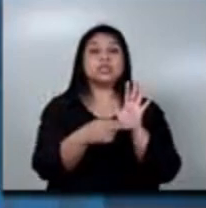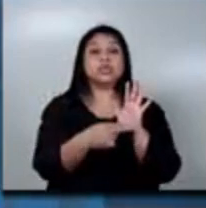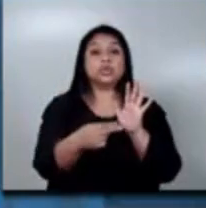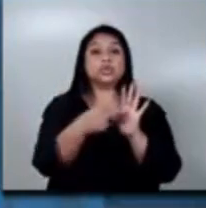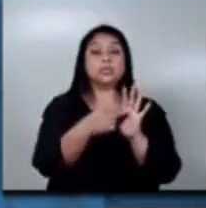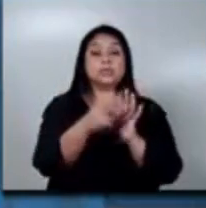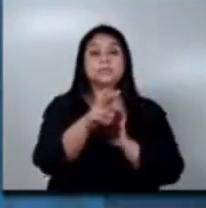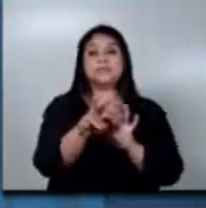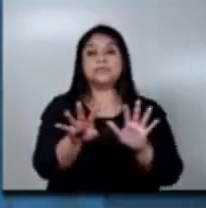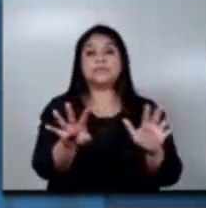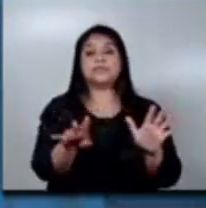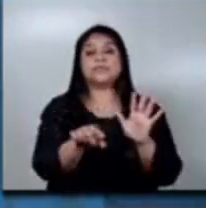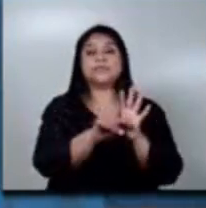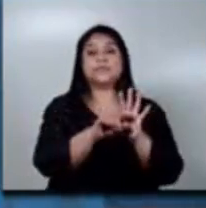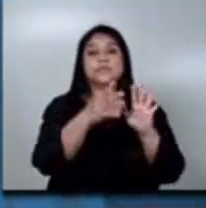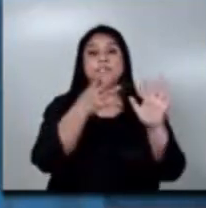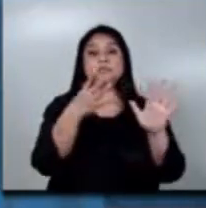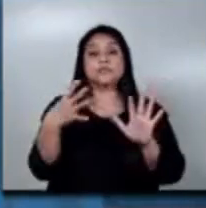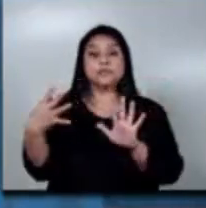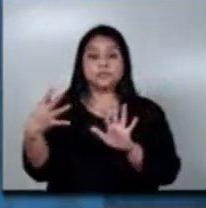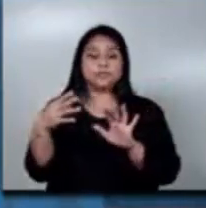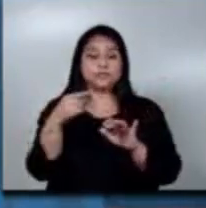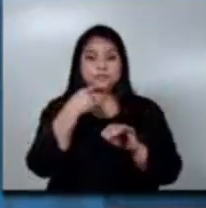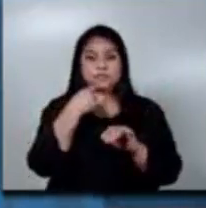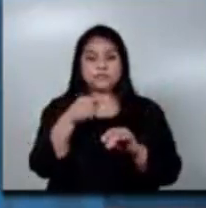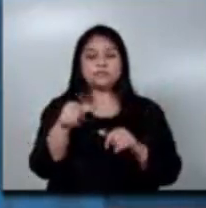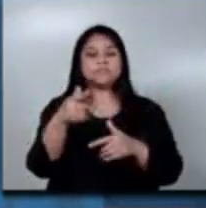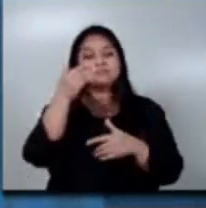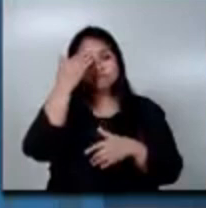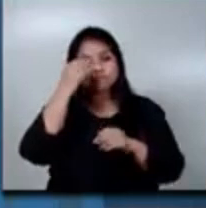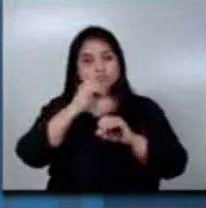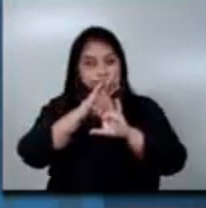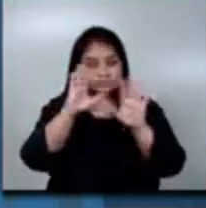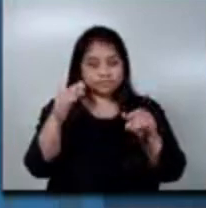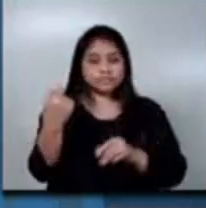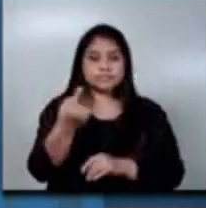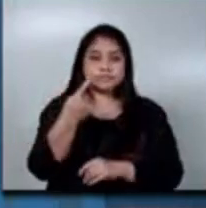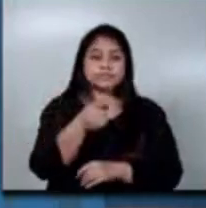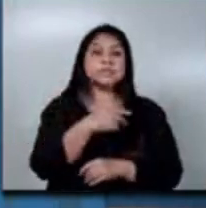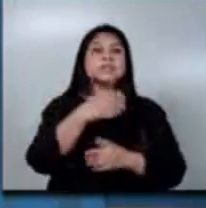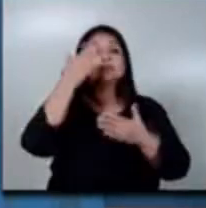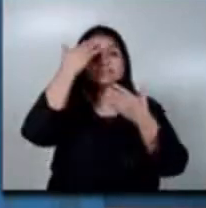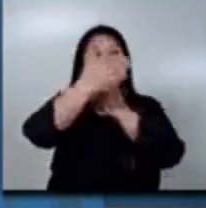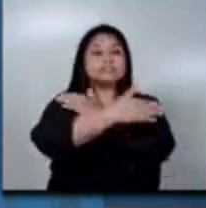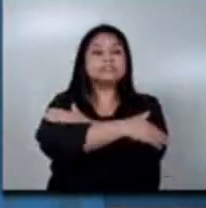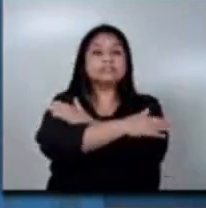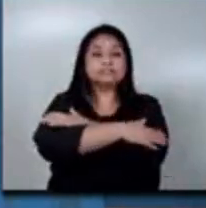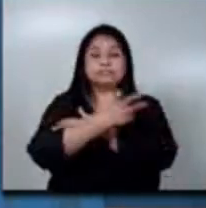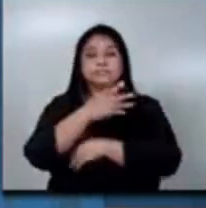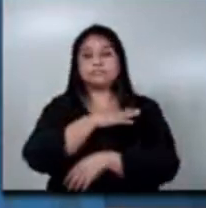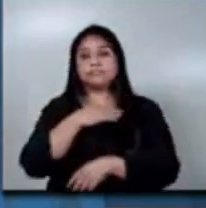Adelante. Muy buenos días a todos. Reciban un cordial saludo por parte del Ministerio de Trabajo y Previsión Social.